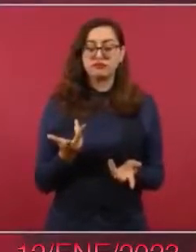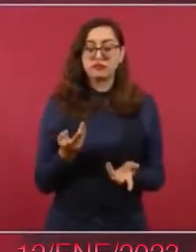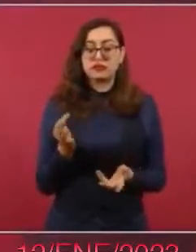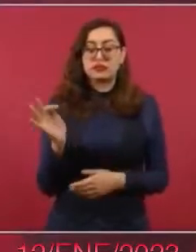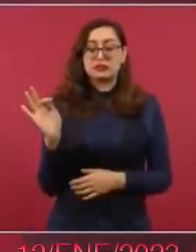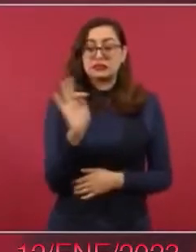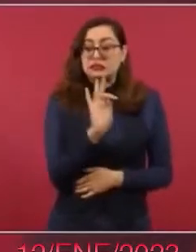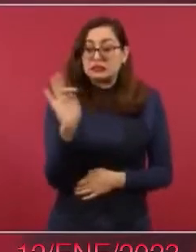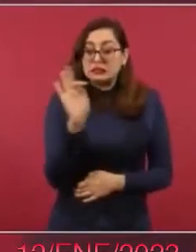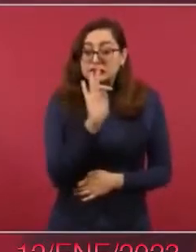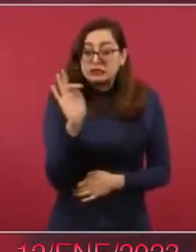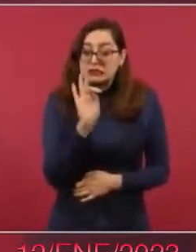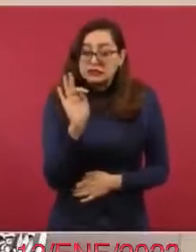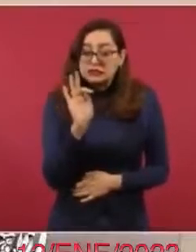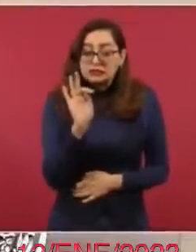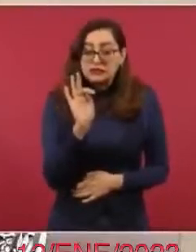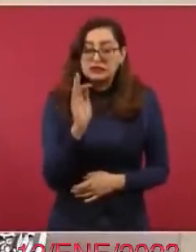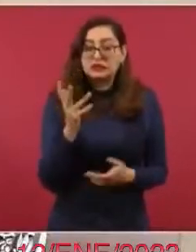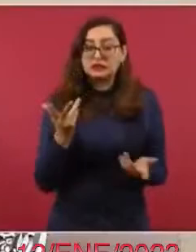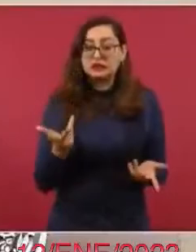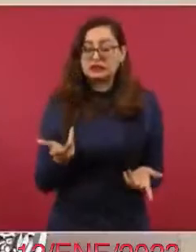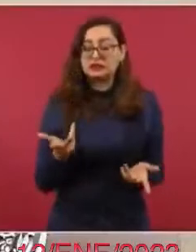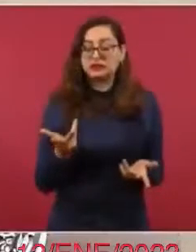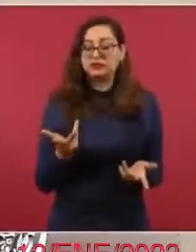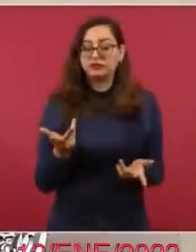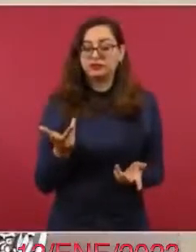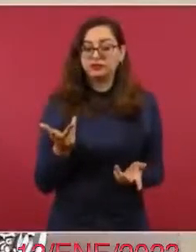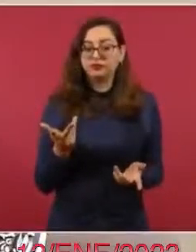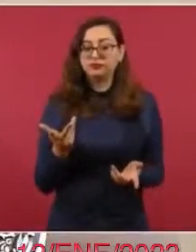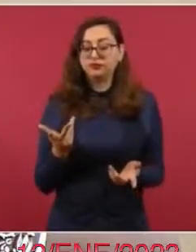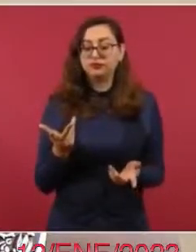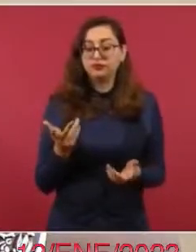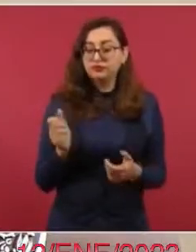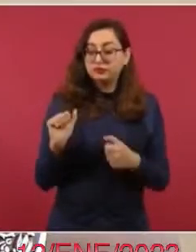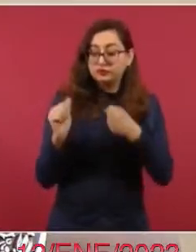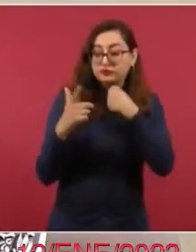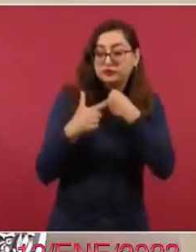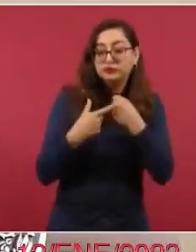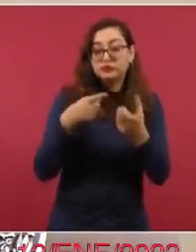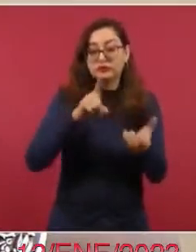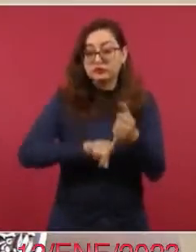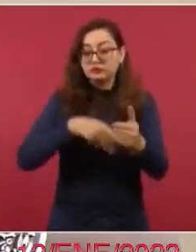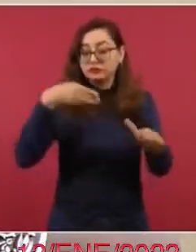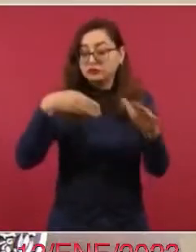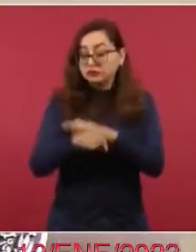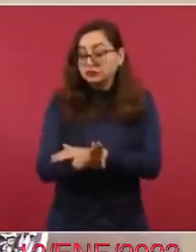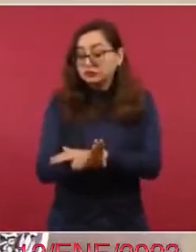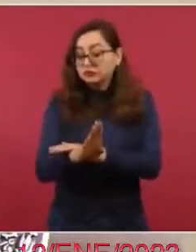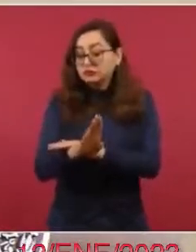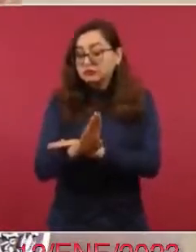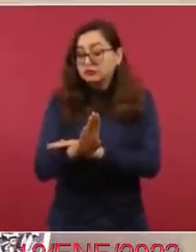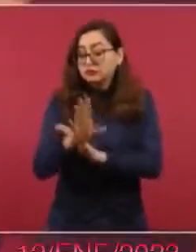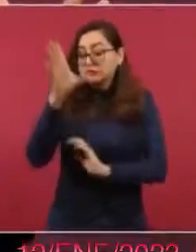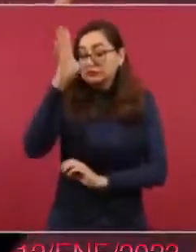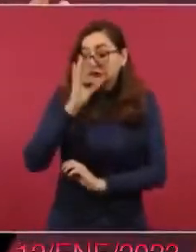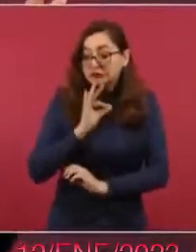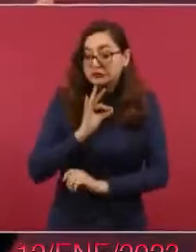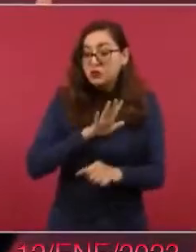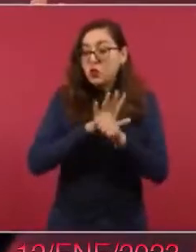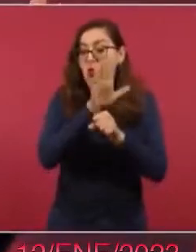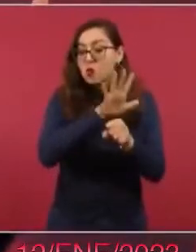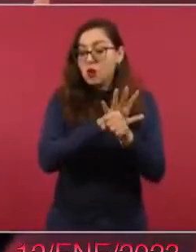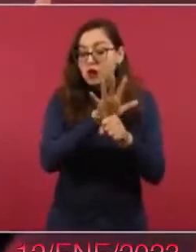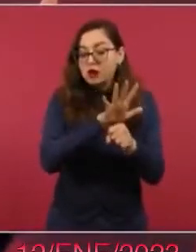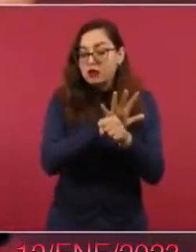negligencia lo que está sucediendo en el metro. No, no, no, pero es evidente